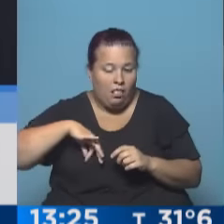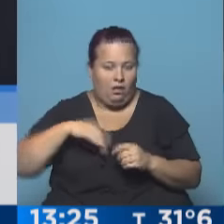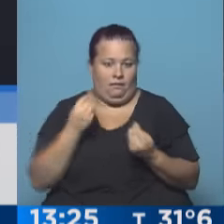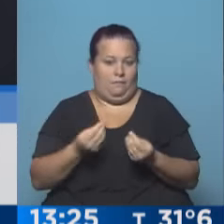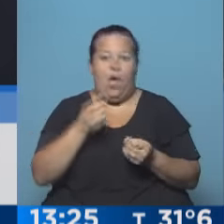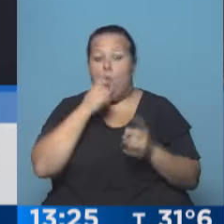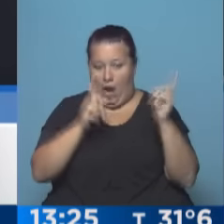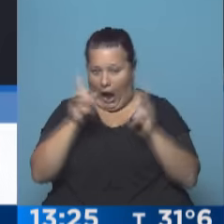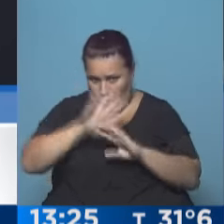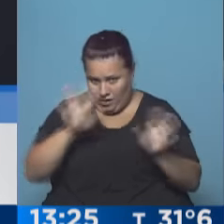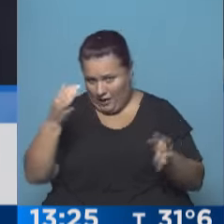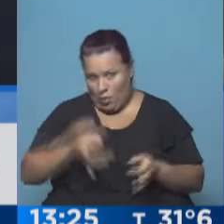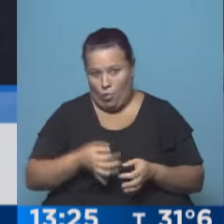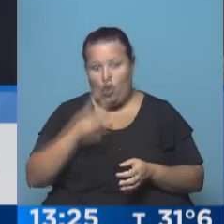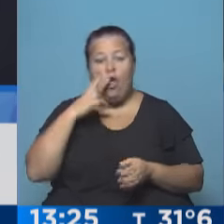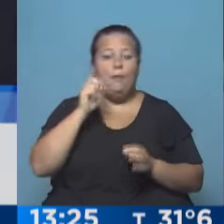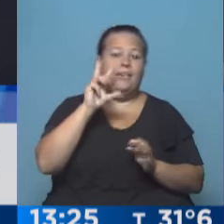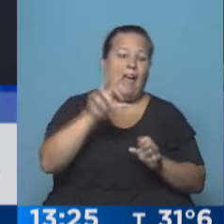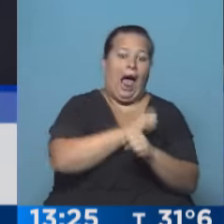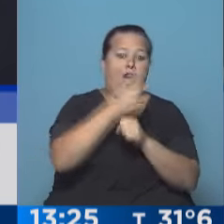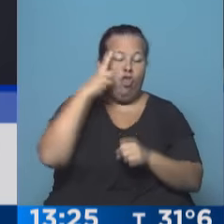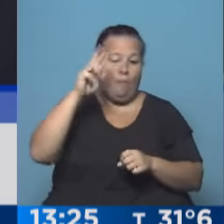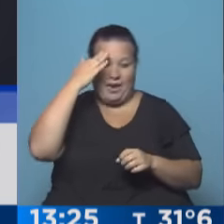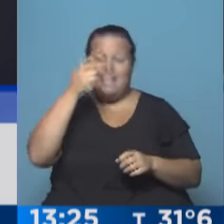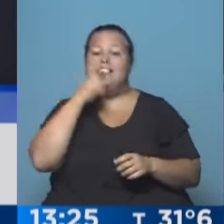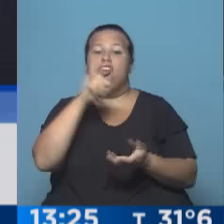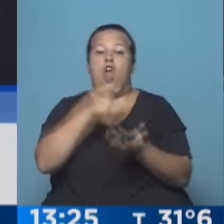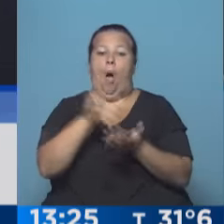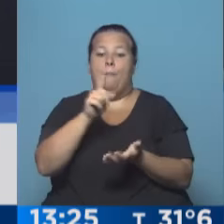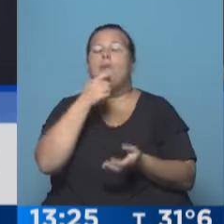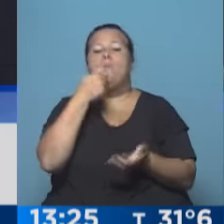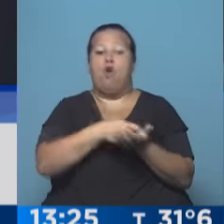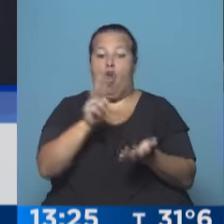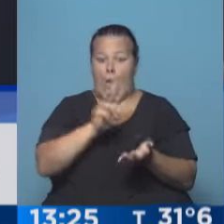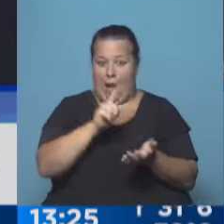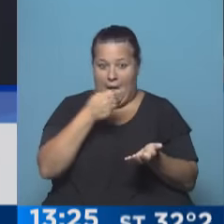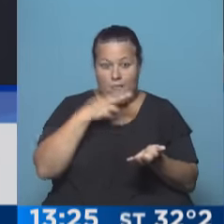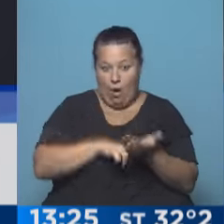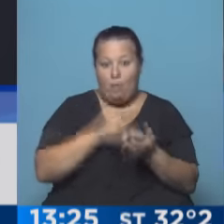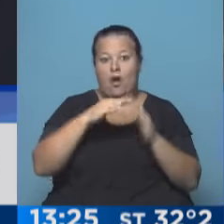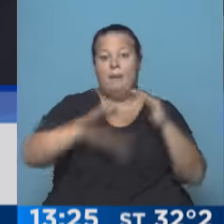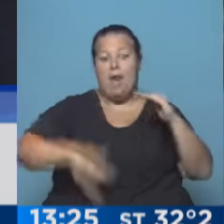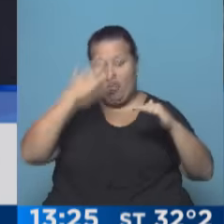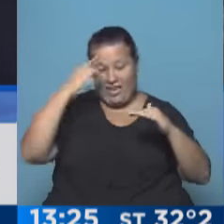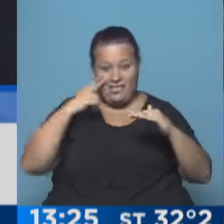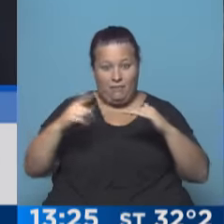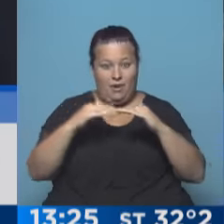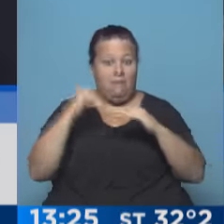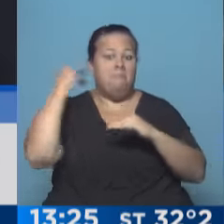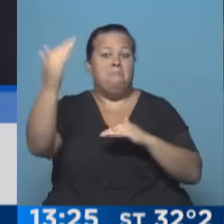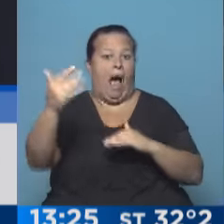Como seguramente pasó, ¿no? De 2003 al 2015... Claro, el que no pagaba entonces, porque estaba abajo de 15.000, ya